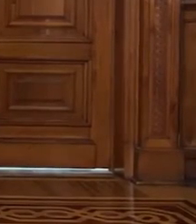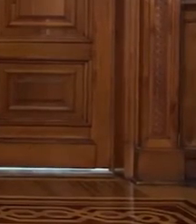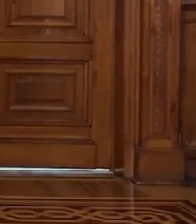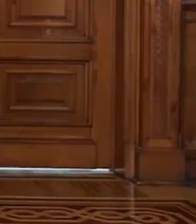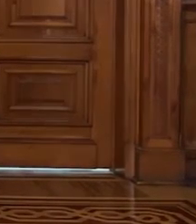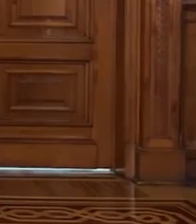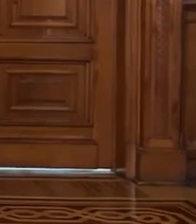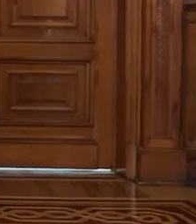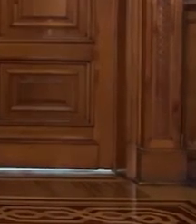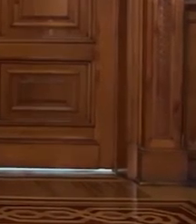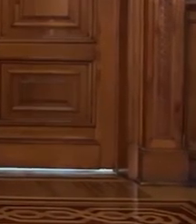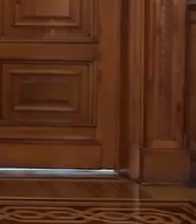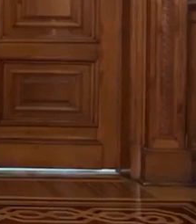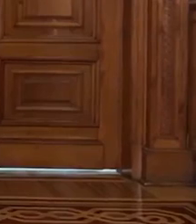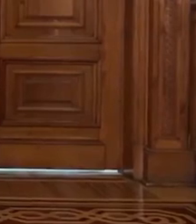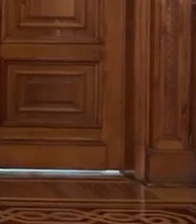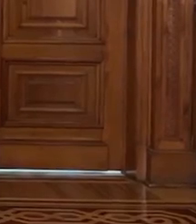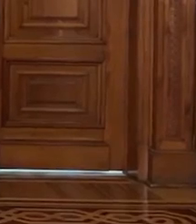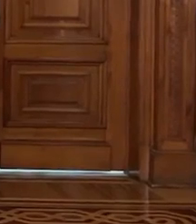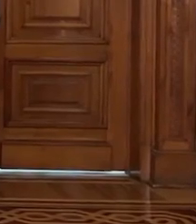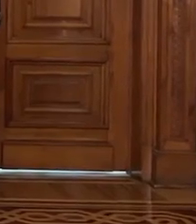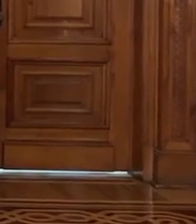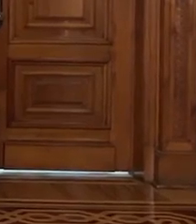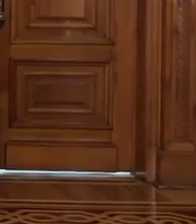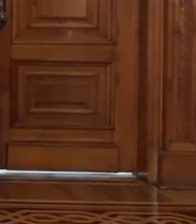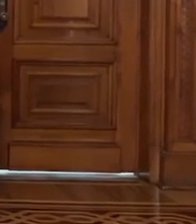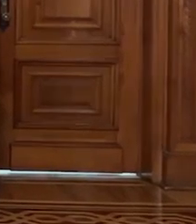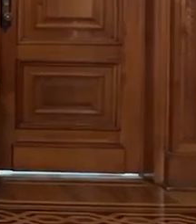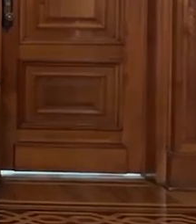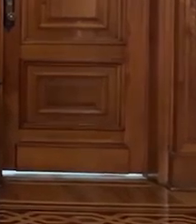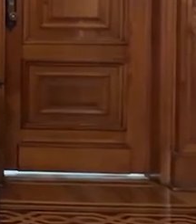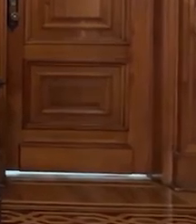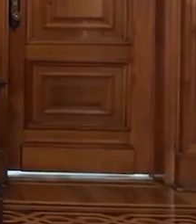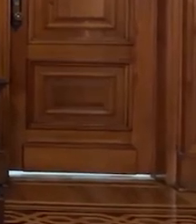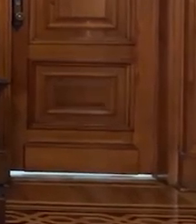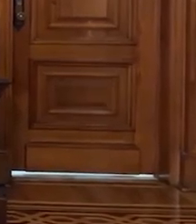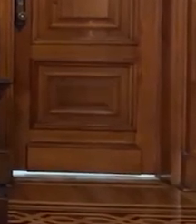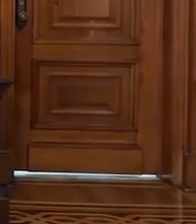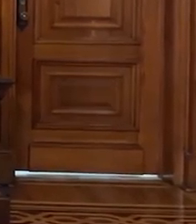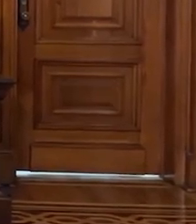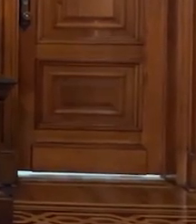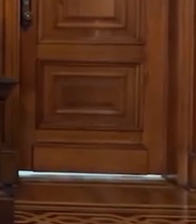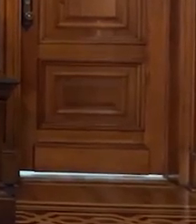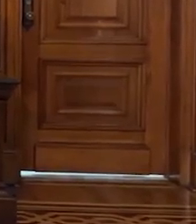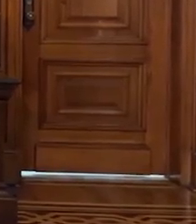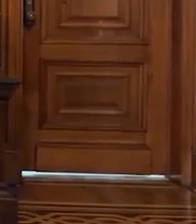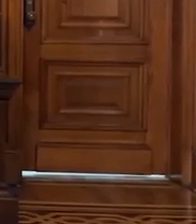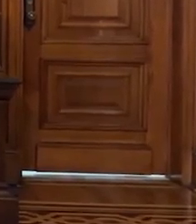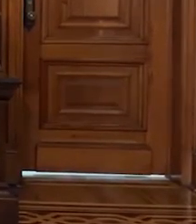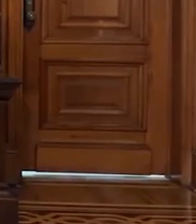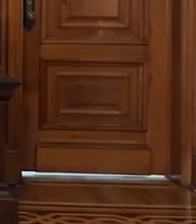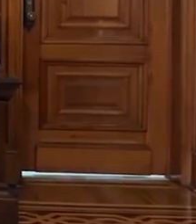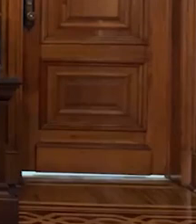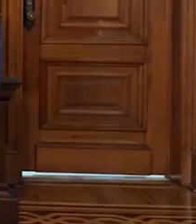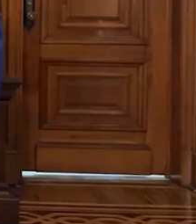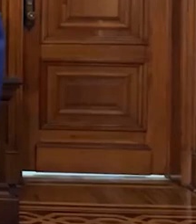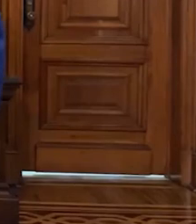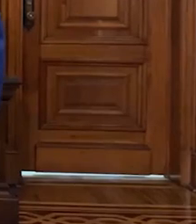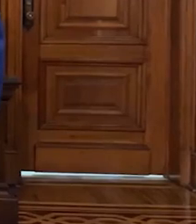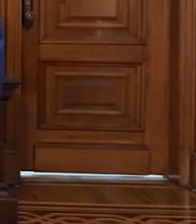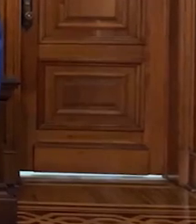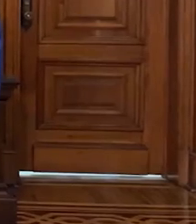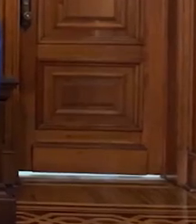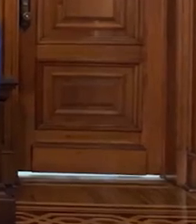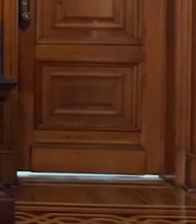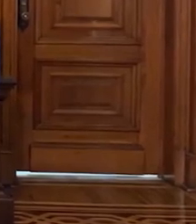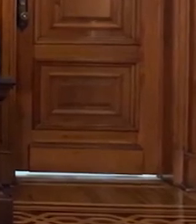decir? No, pues gracias. Primero, es un honor representar mexicanos en el nivel más alto en todo